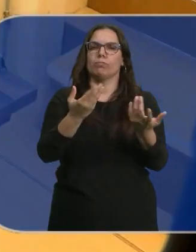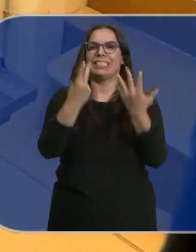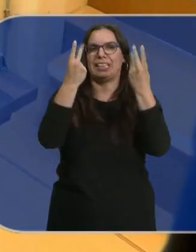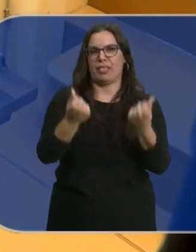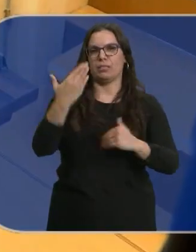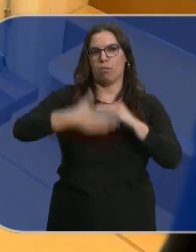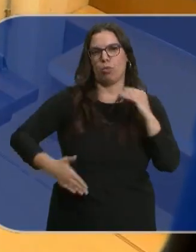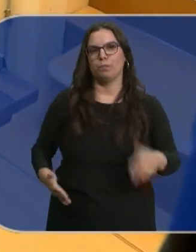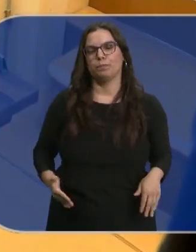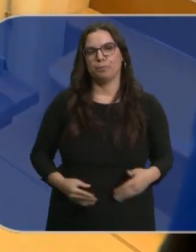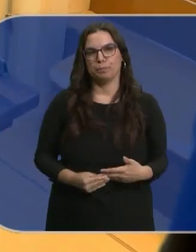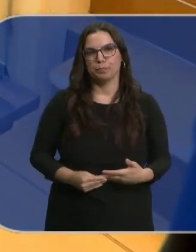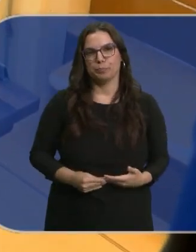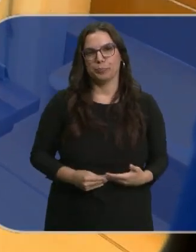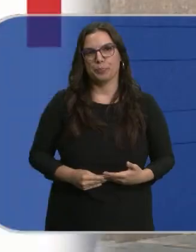eximan de participar.